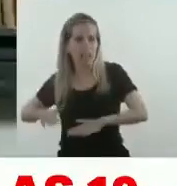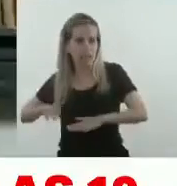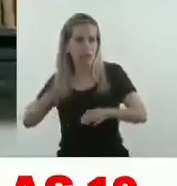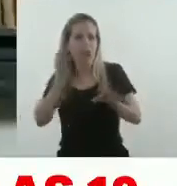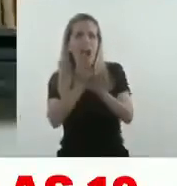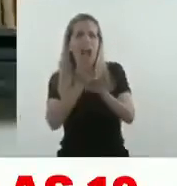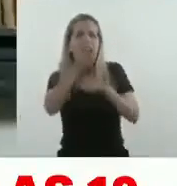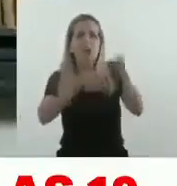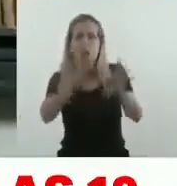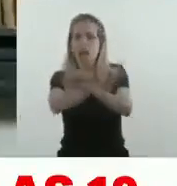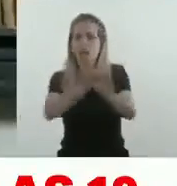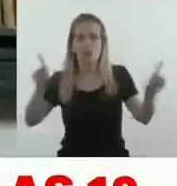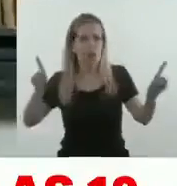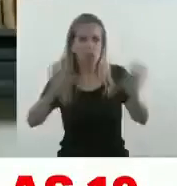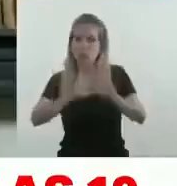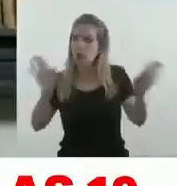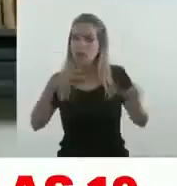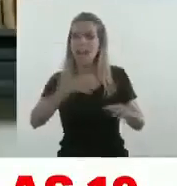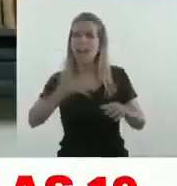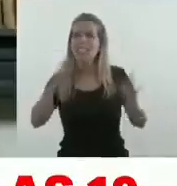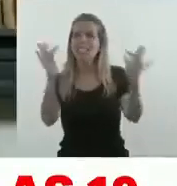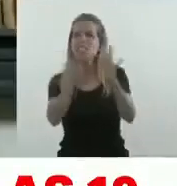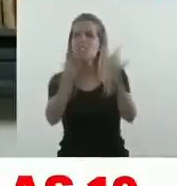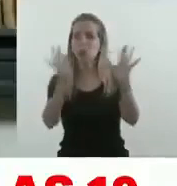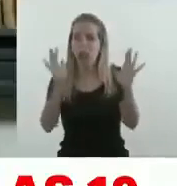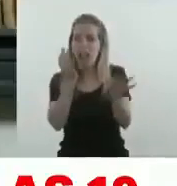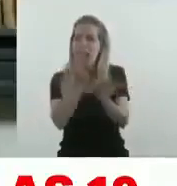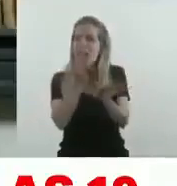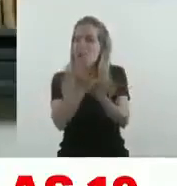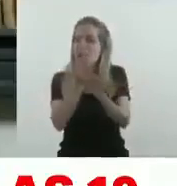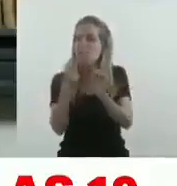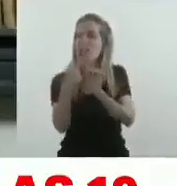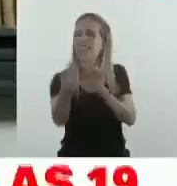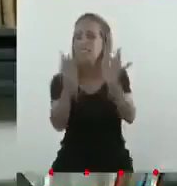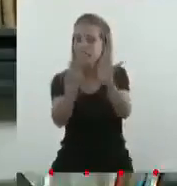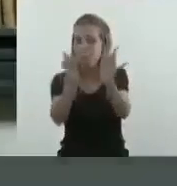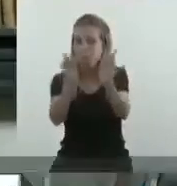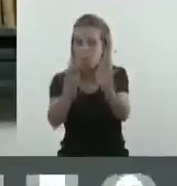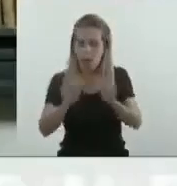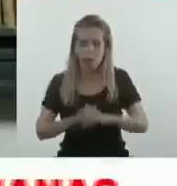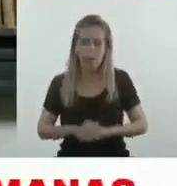y recibirán durante esas dos semanas la educación a distancia.